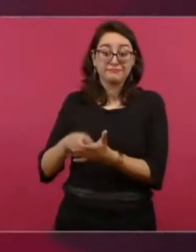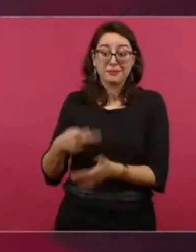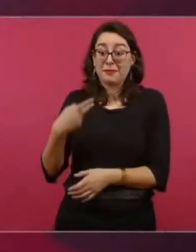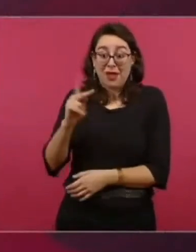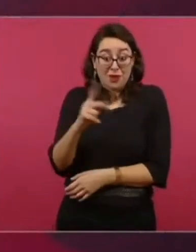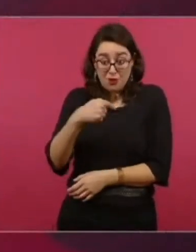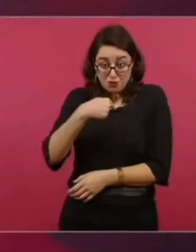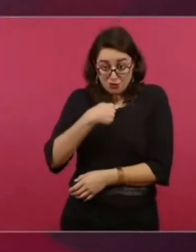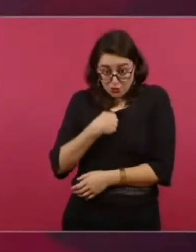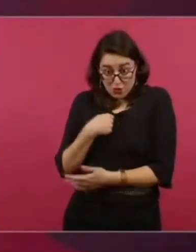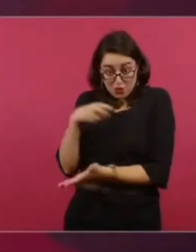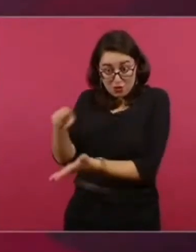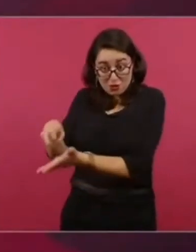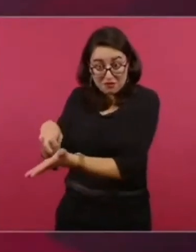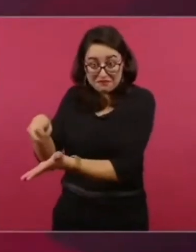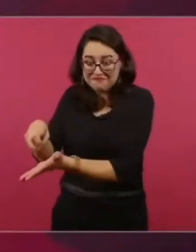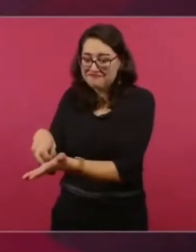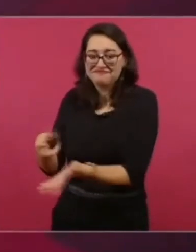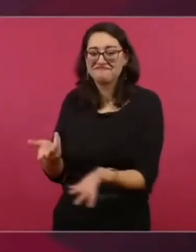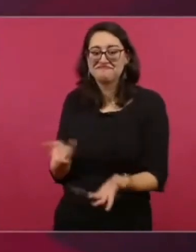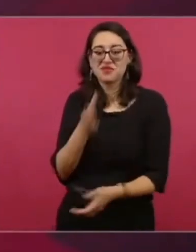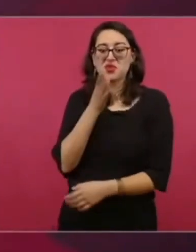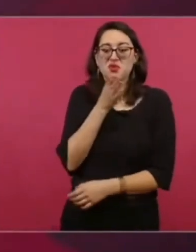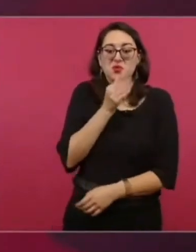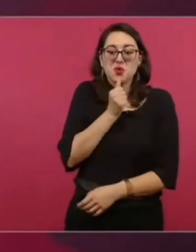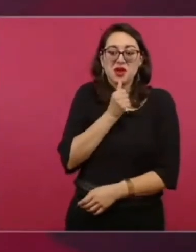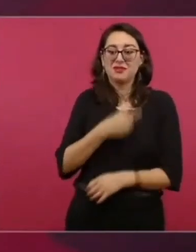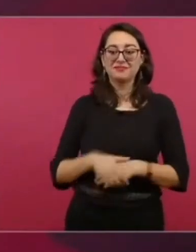salir de los propios universitarios.